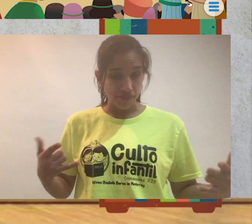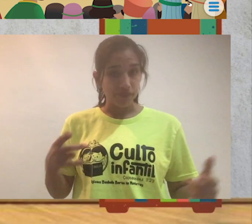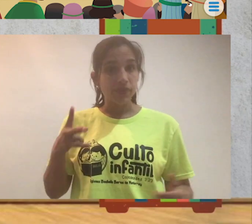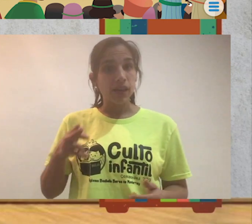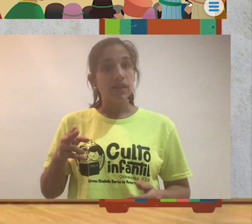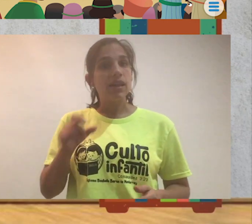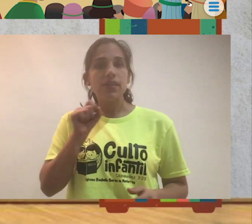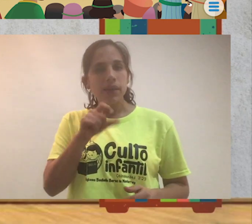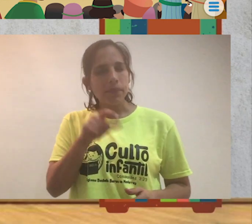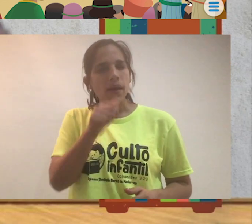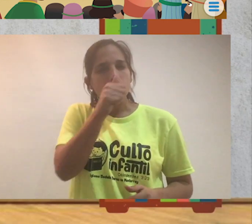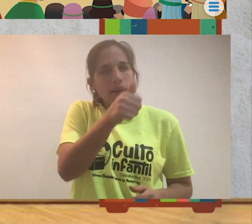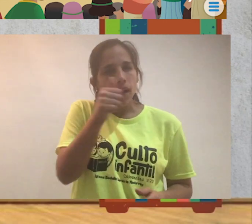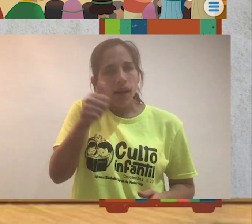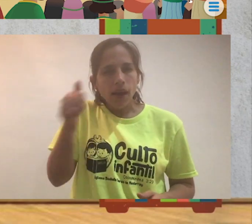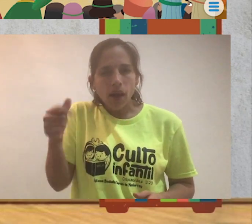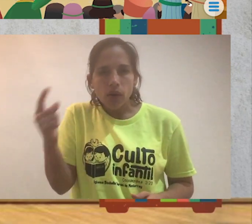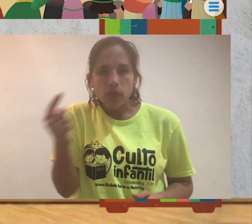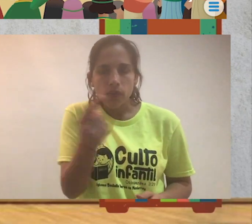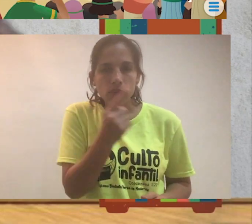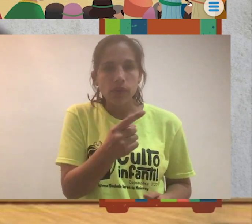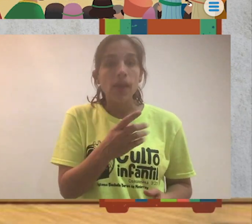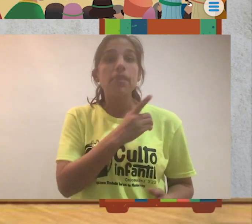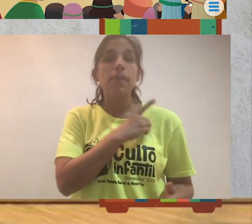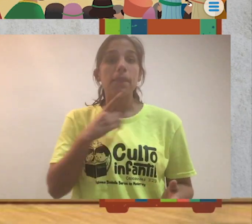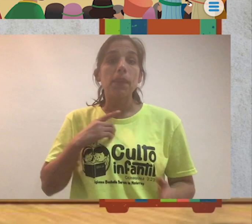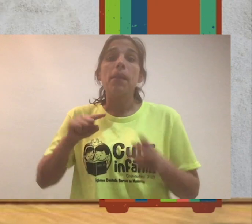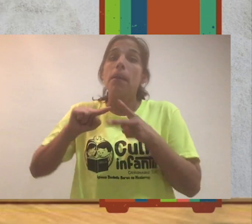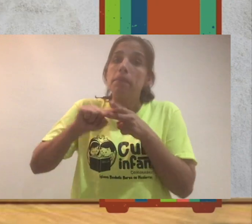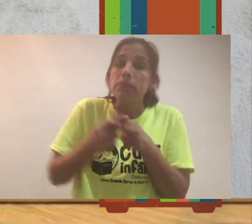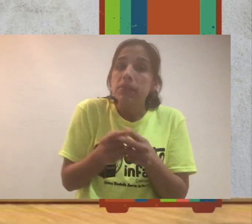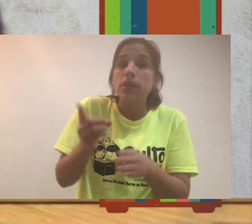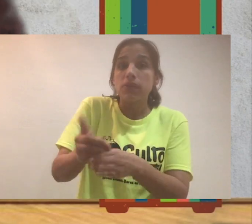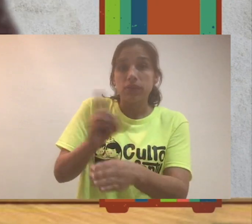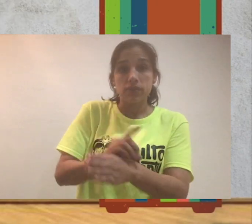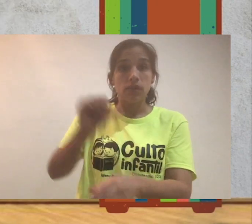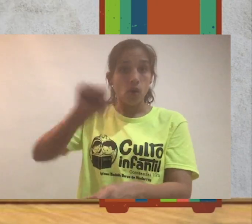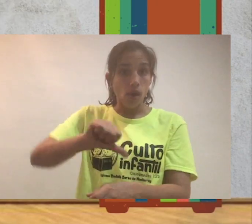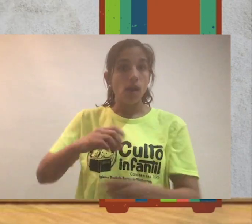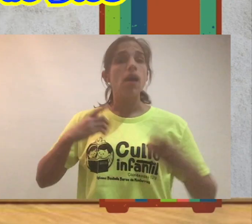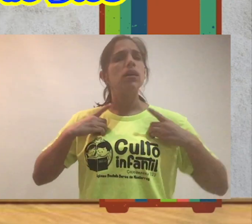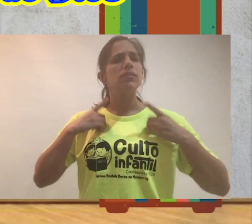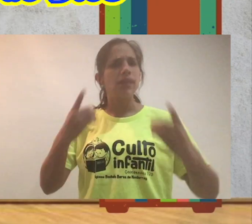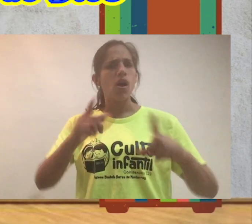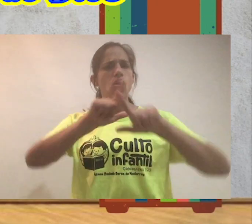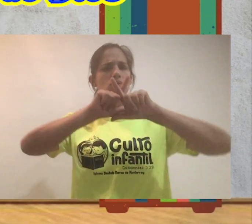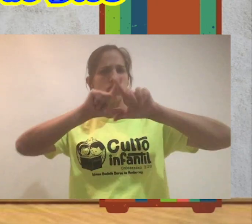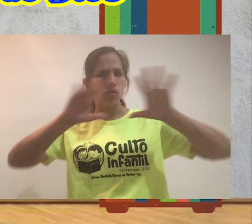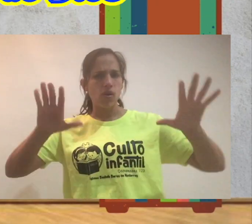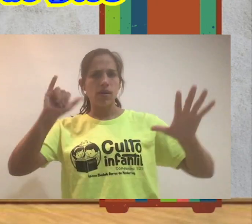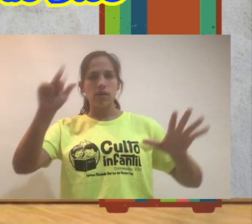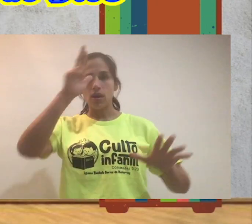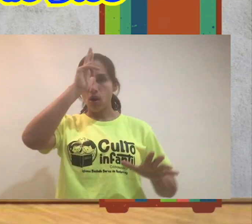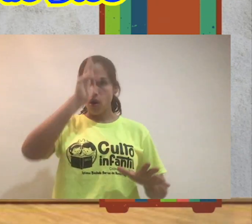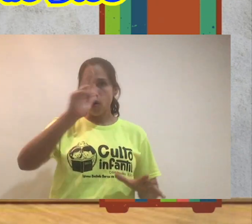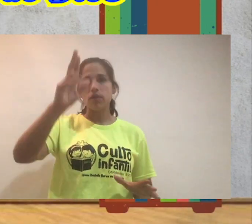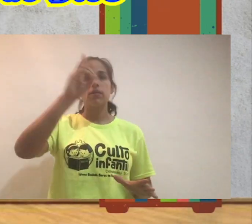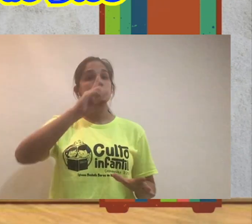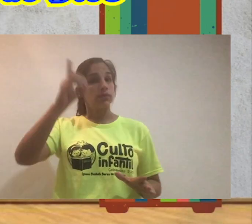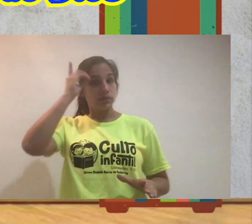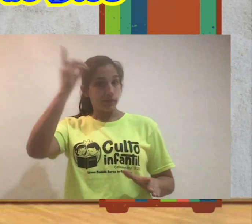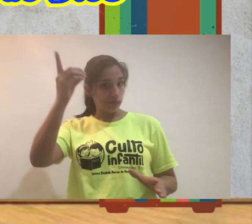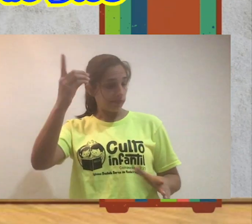Así es que también cada uno de nosotros tenemos que comenzar desde hoy a glorificar y a honrar